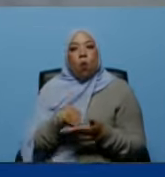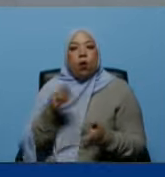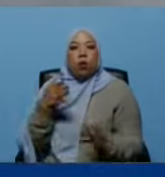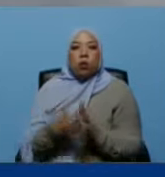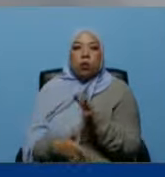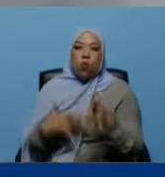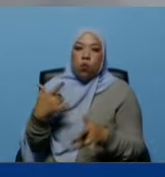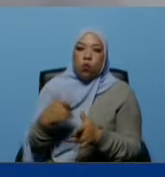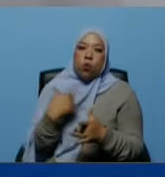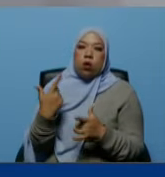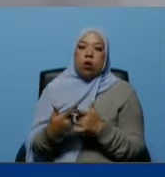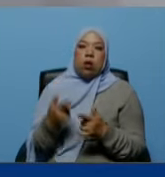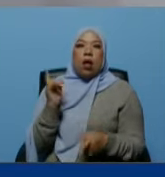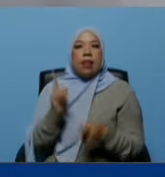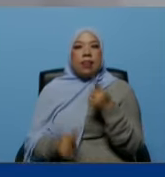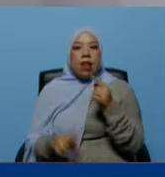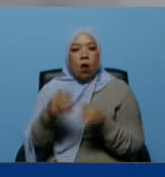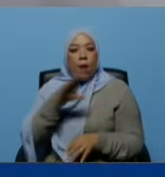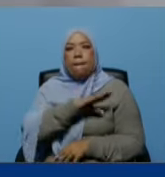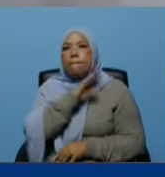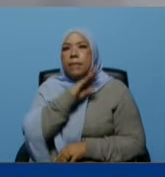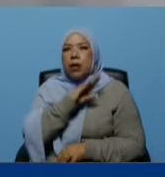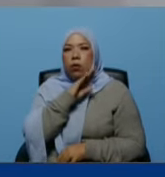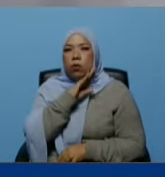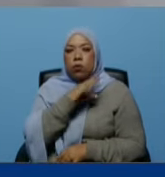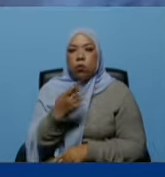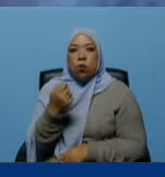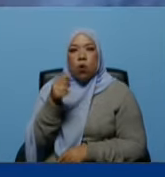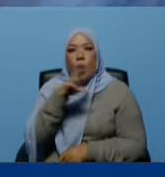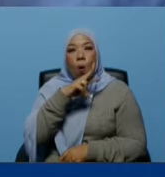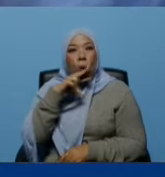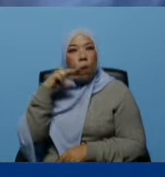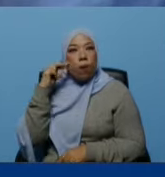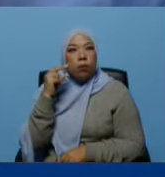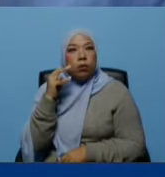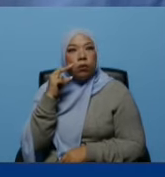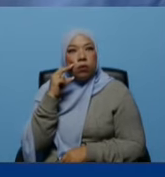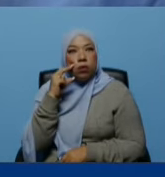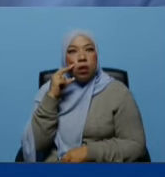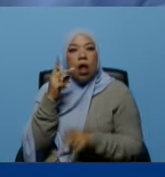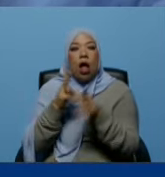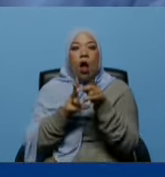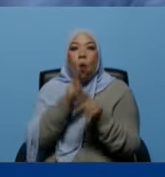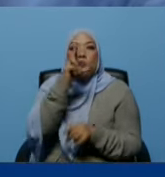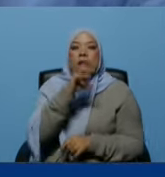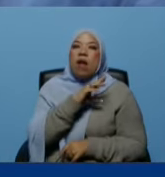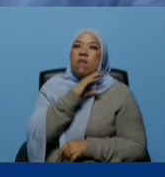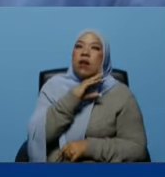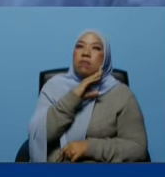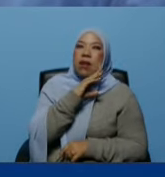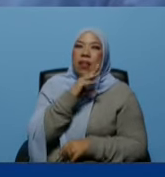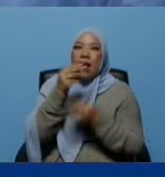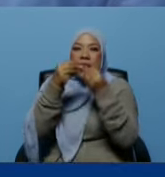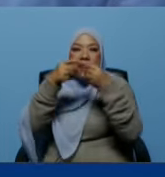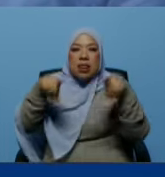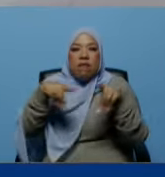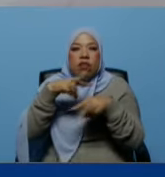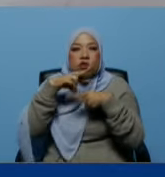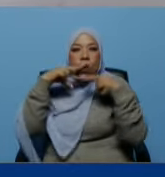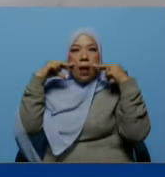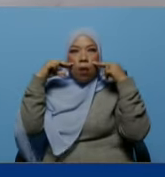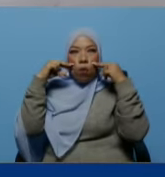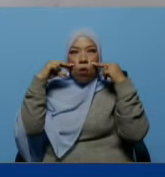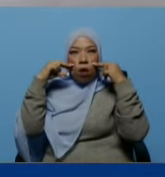entonces también de pacientes con labio leporino o en tubulana sopalatina este centro bueno